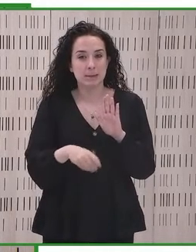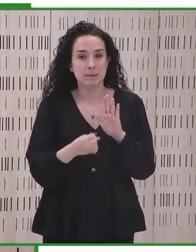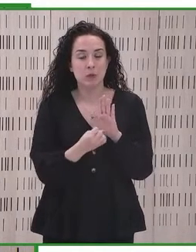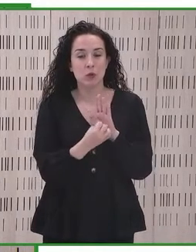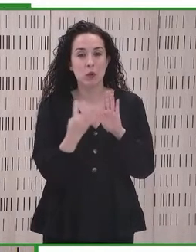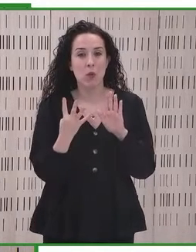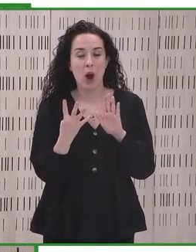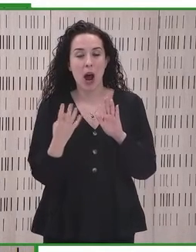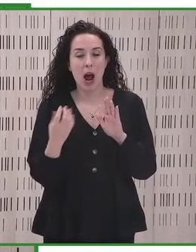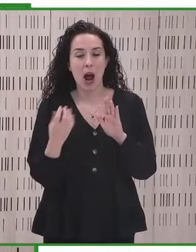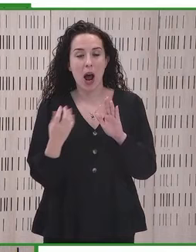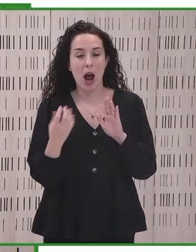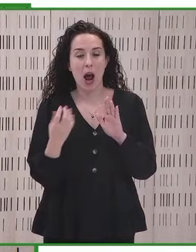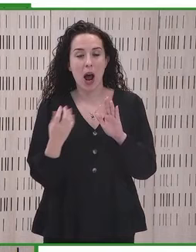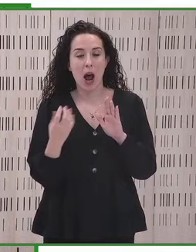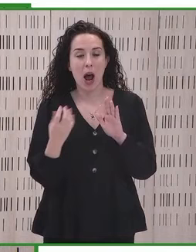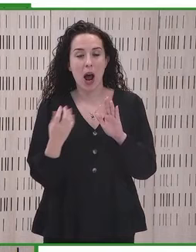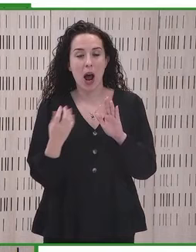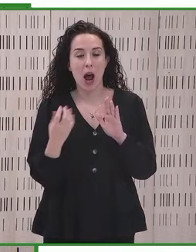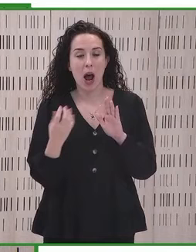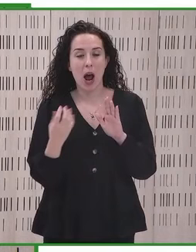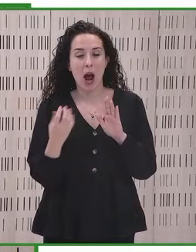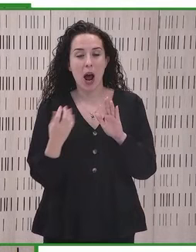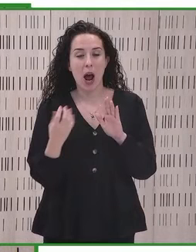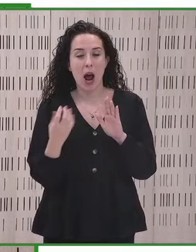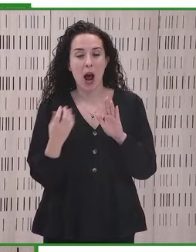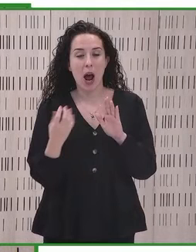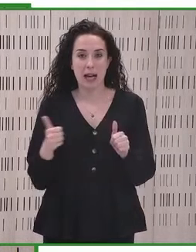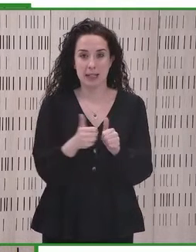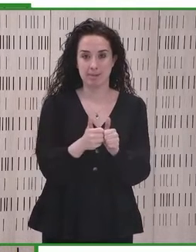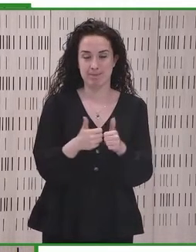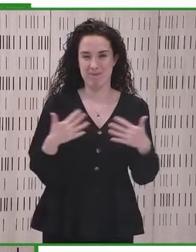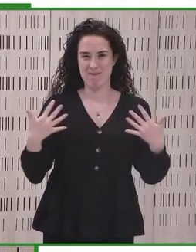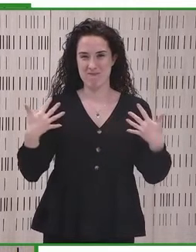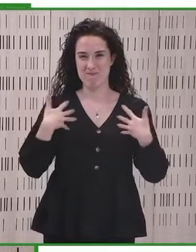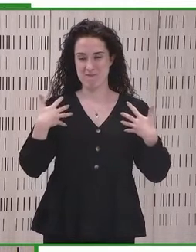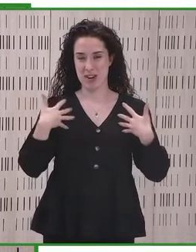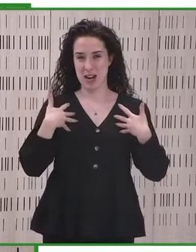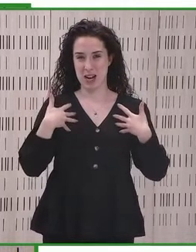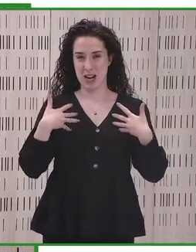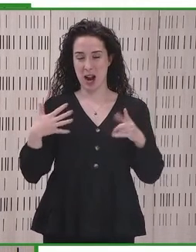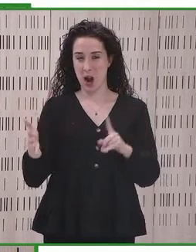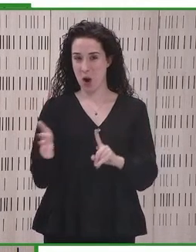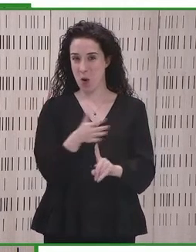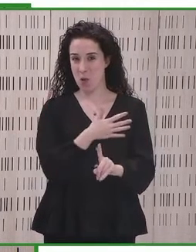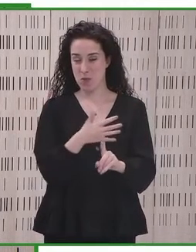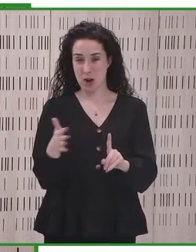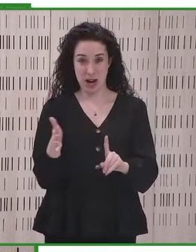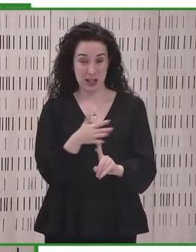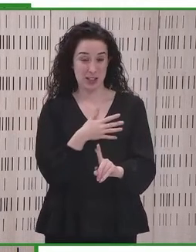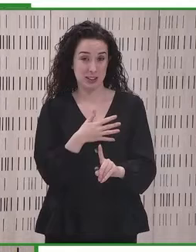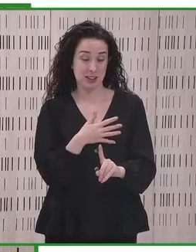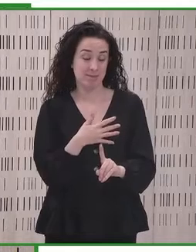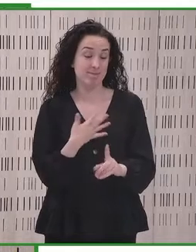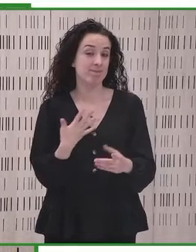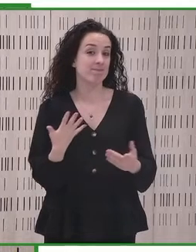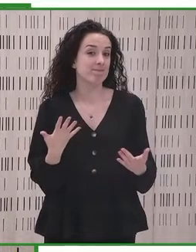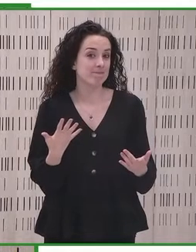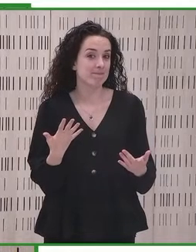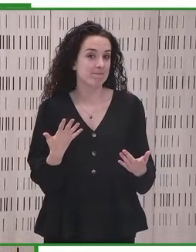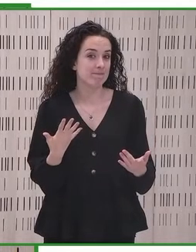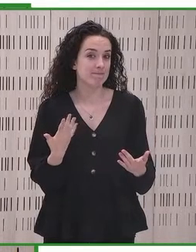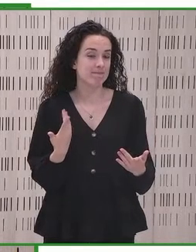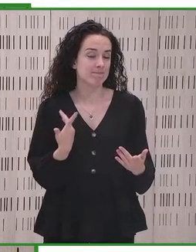asistencia a víctimas de violencia de género donde existan esos números o